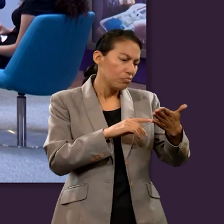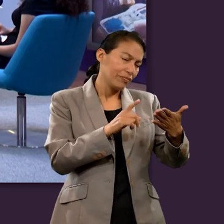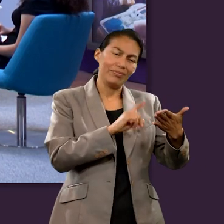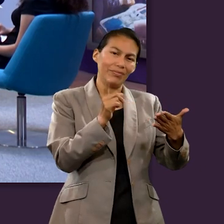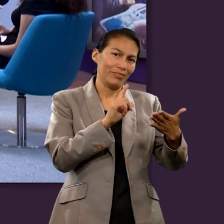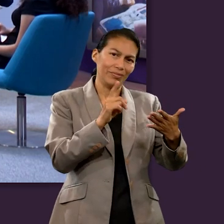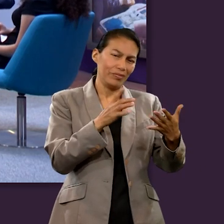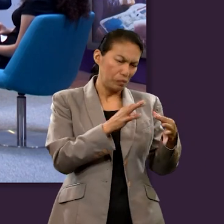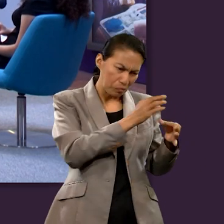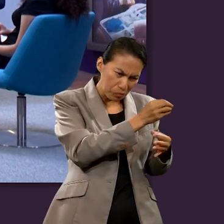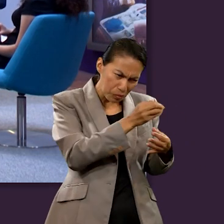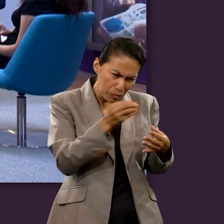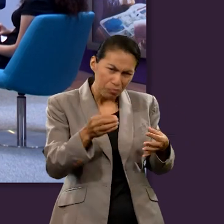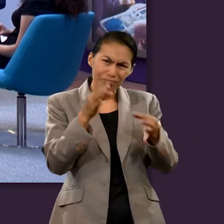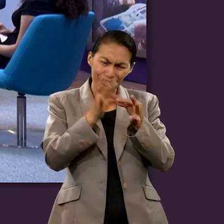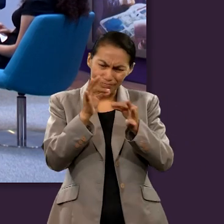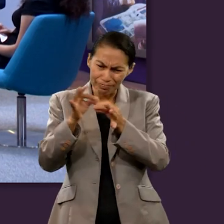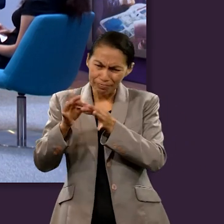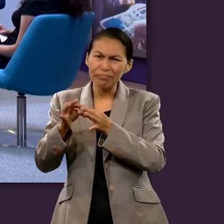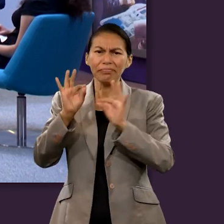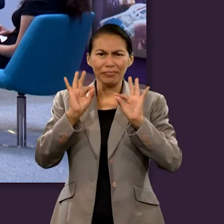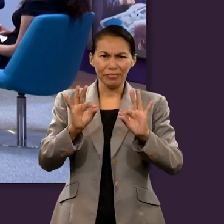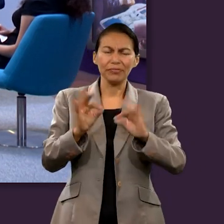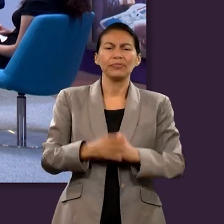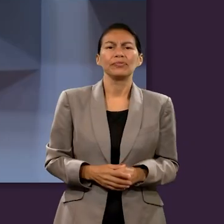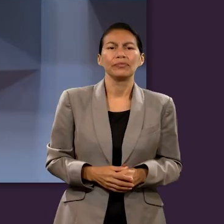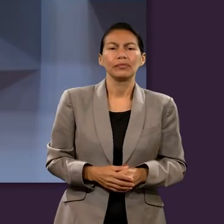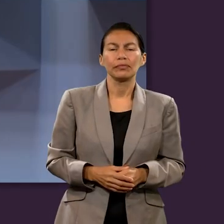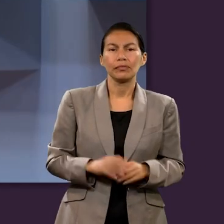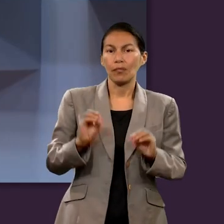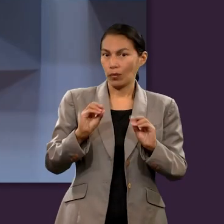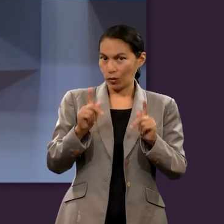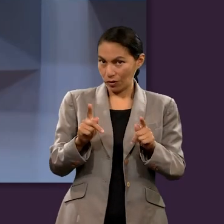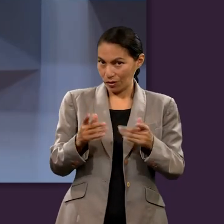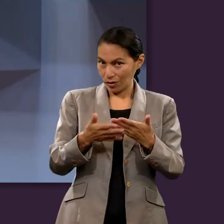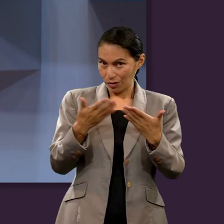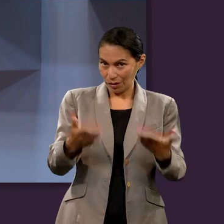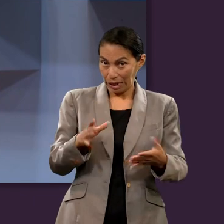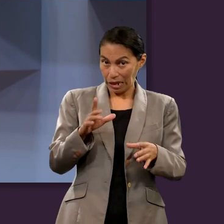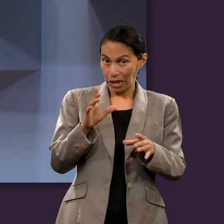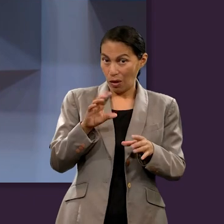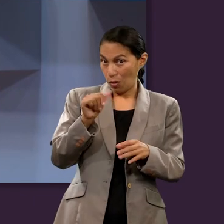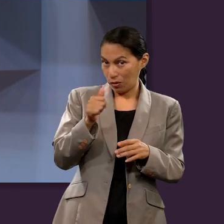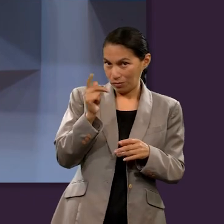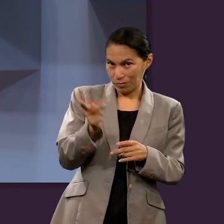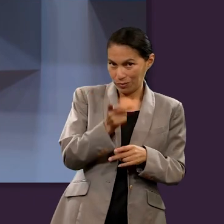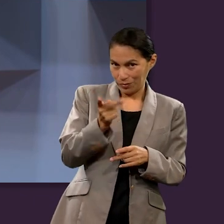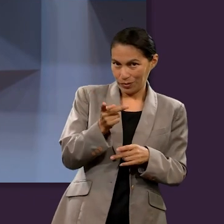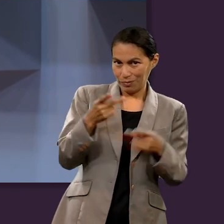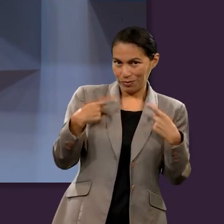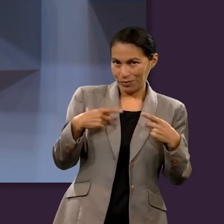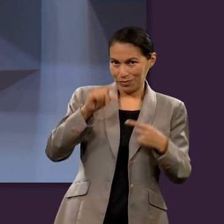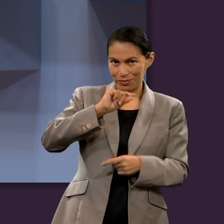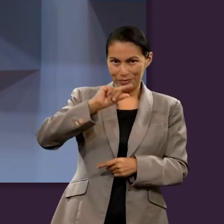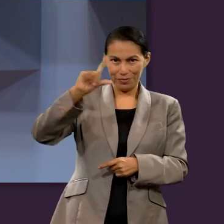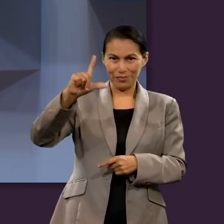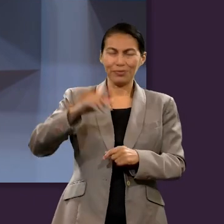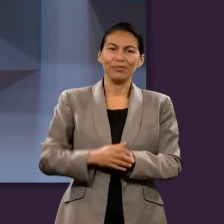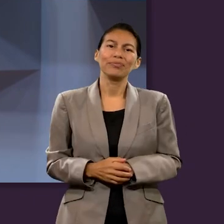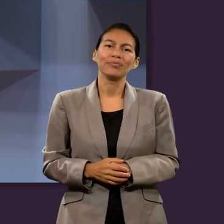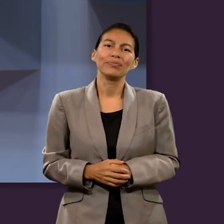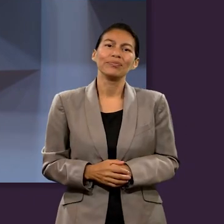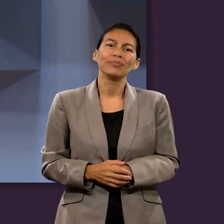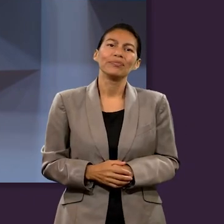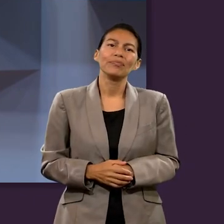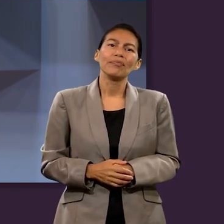contradiga todos los otros que están ahí. Muy bien, muchas gracias. Entonces estamos listos para lanzar otra pregunta que va a ser para el